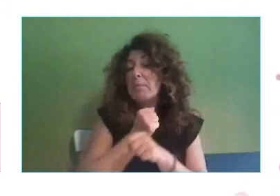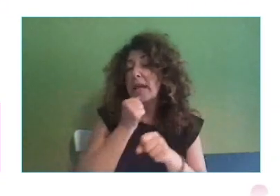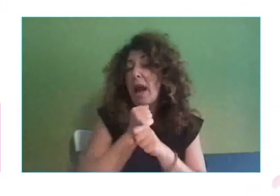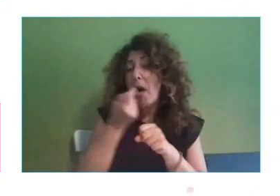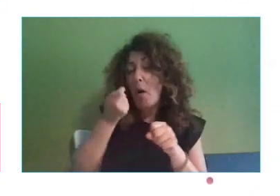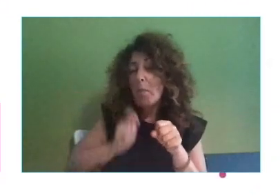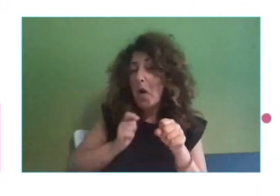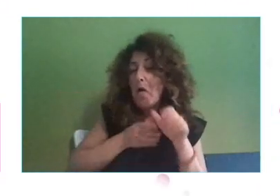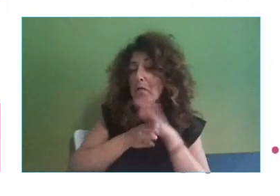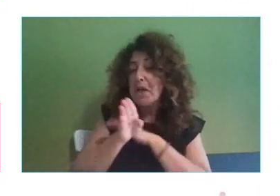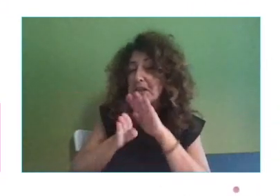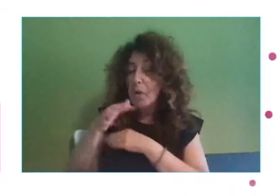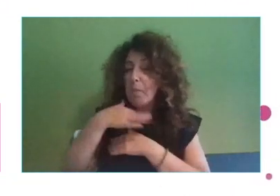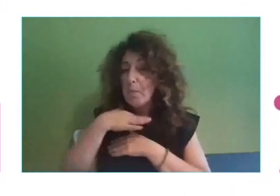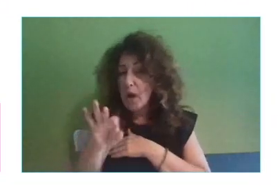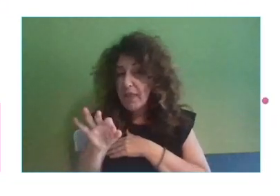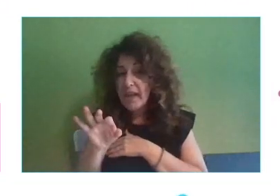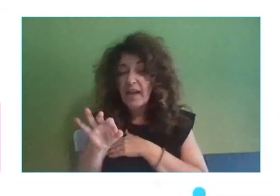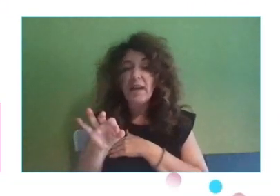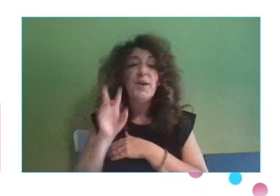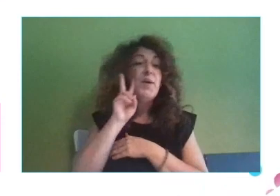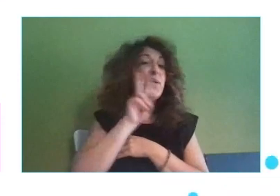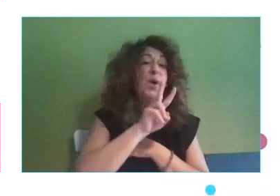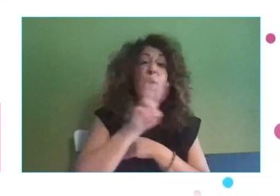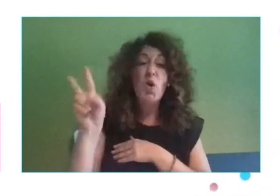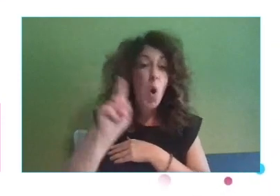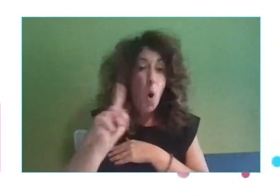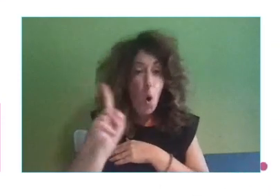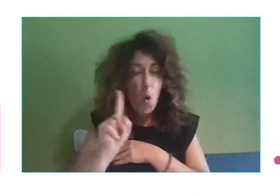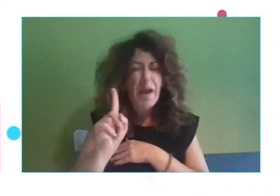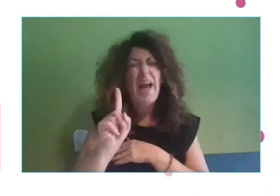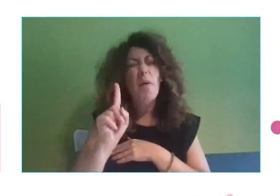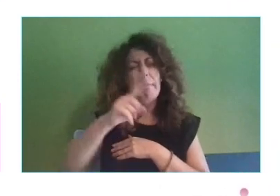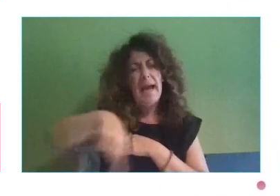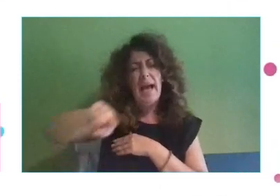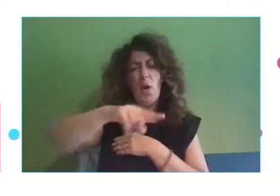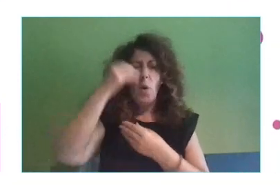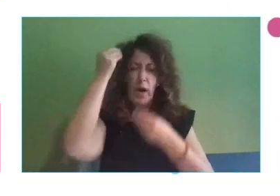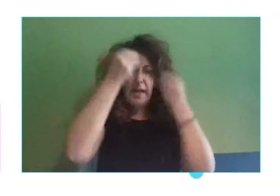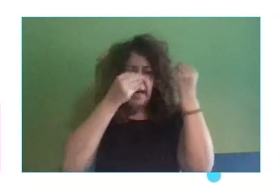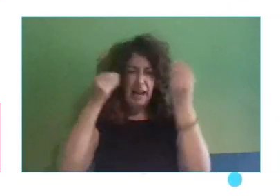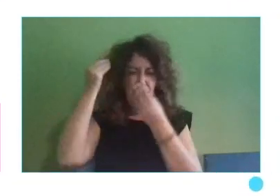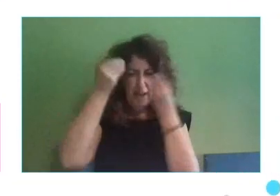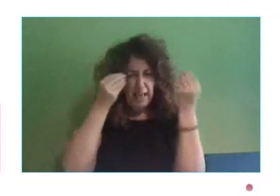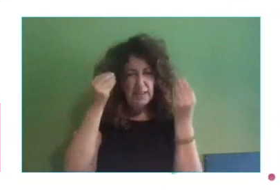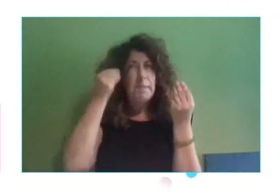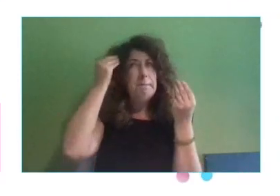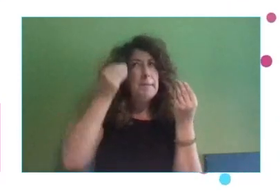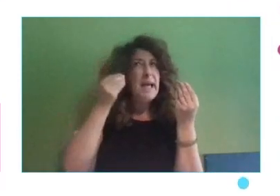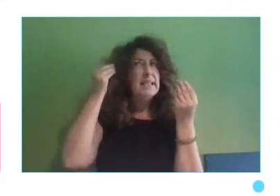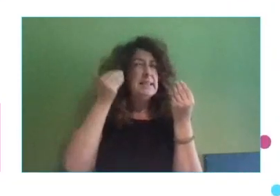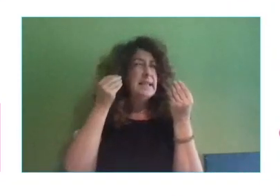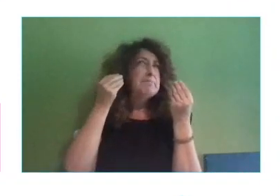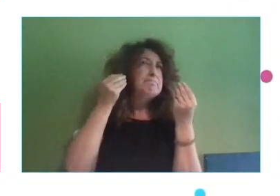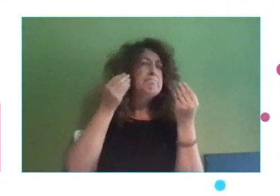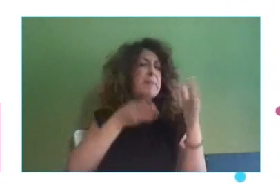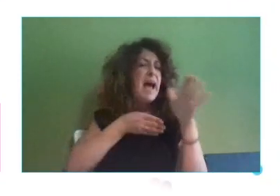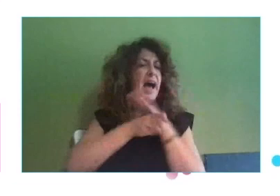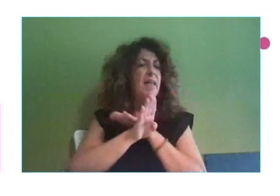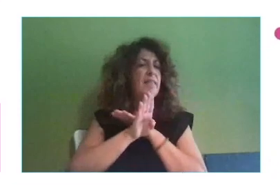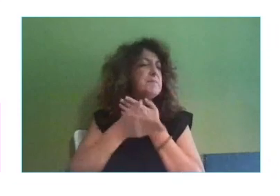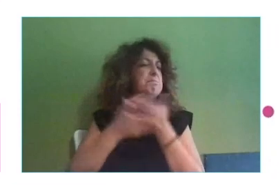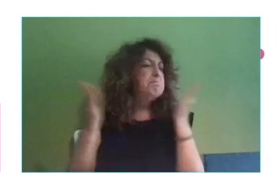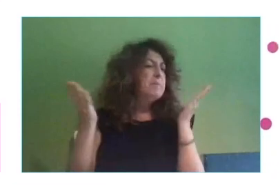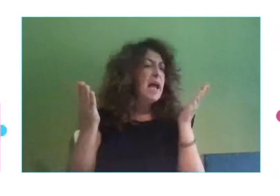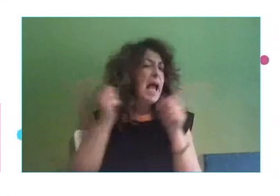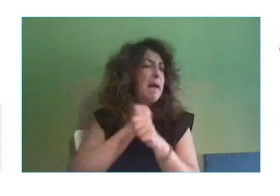No puedo veros, pero hacer la reflexión, ¿no? Si pensáis que acceden a cualquier tipo de empleo o no,